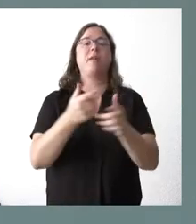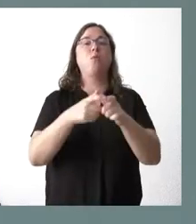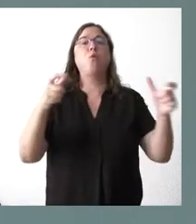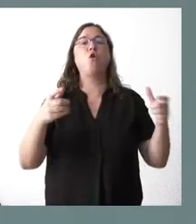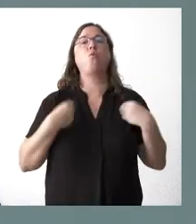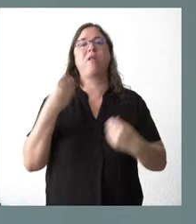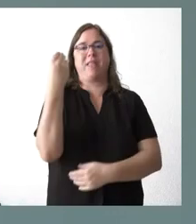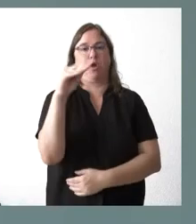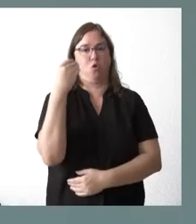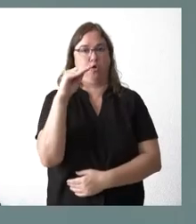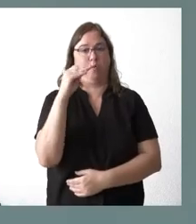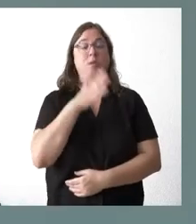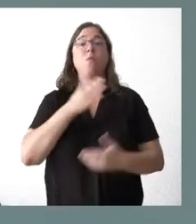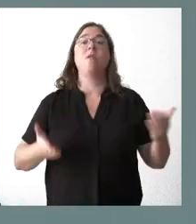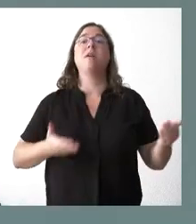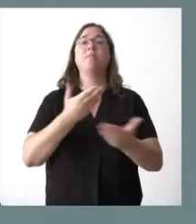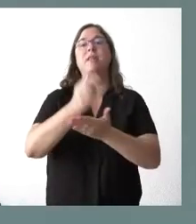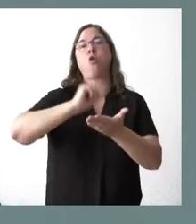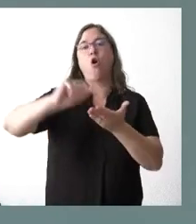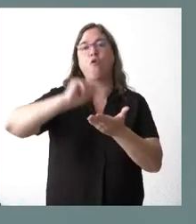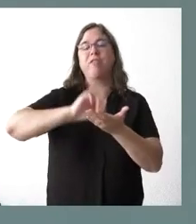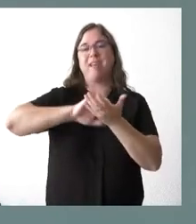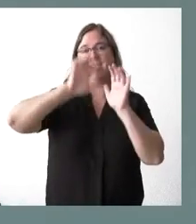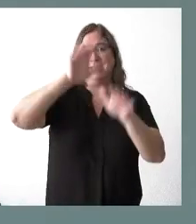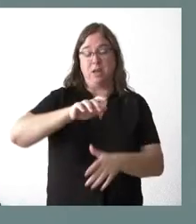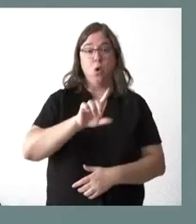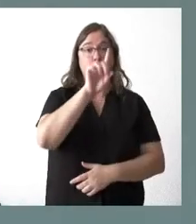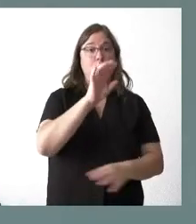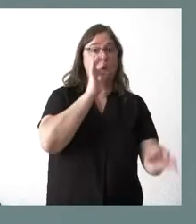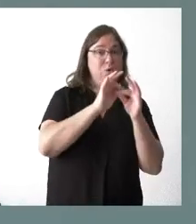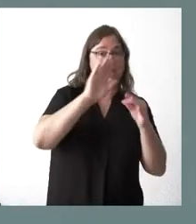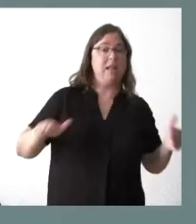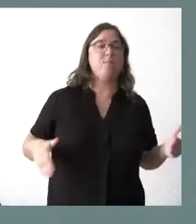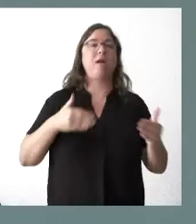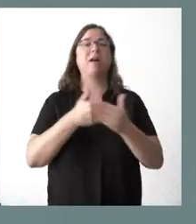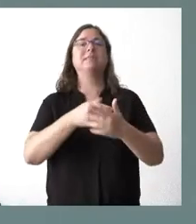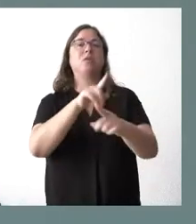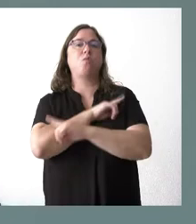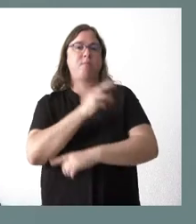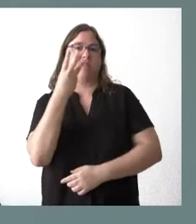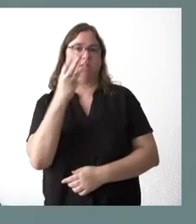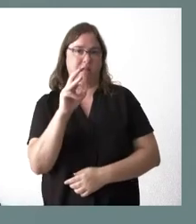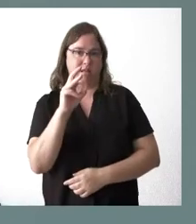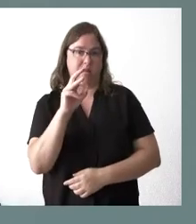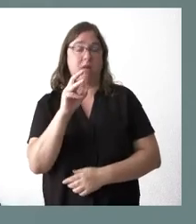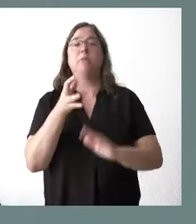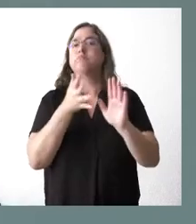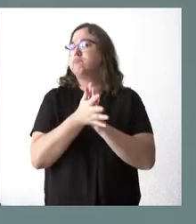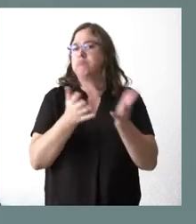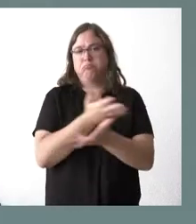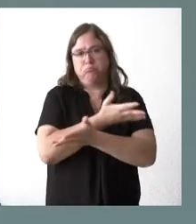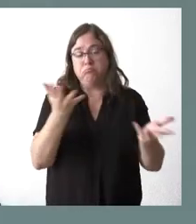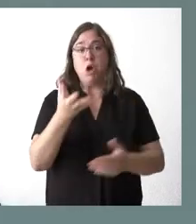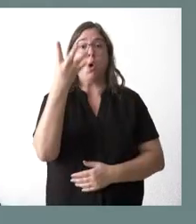podrá solicitar en las oficinas de la Junta de Castilla y León desde el 1 de septiembre hasta el 30 de noviembre. Y, por tanto, estamos a disposición de cualquier